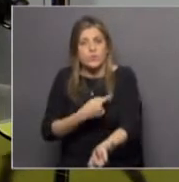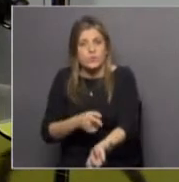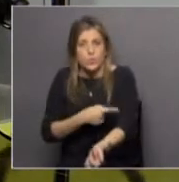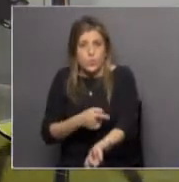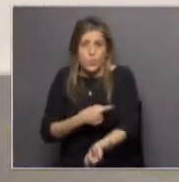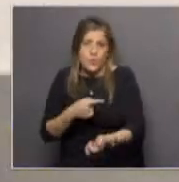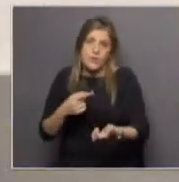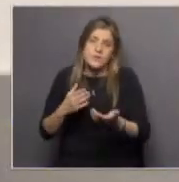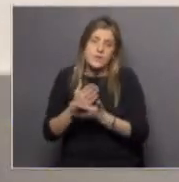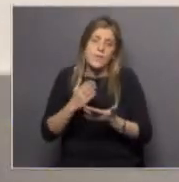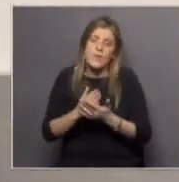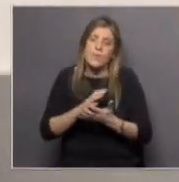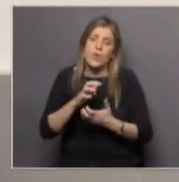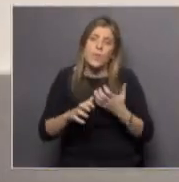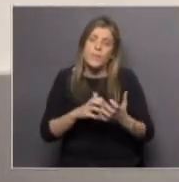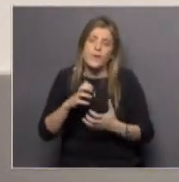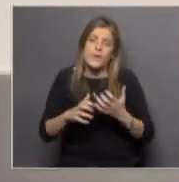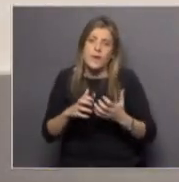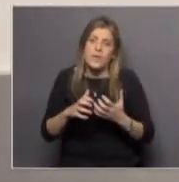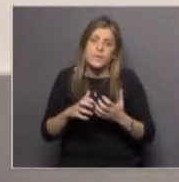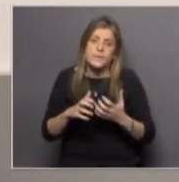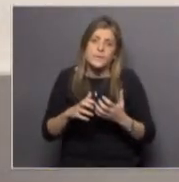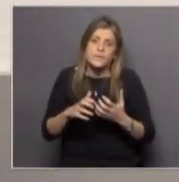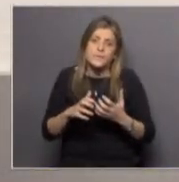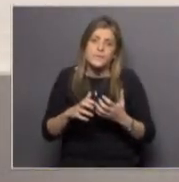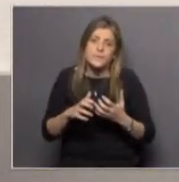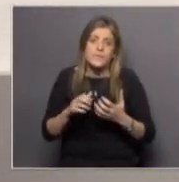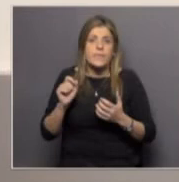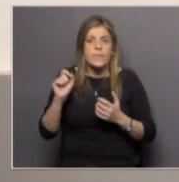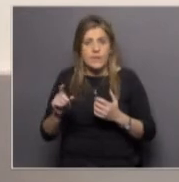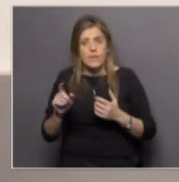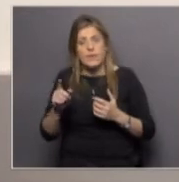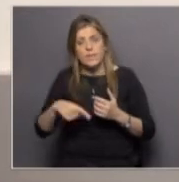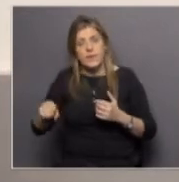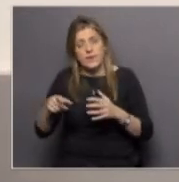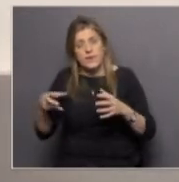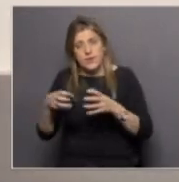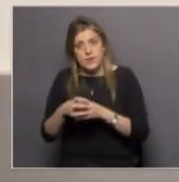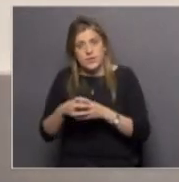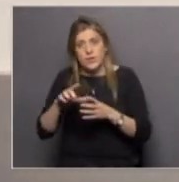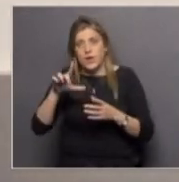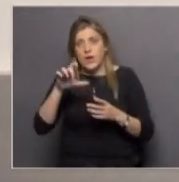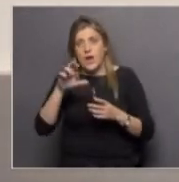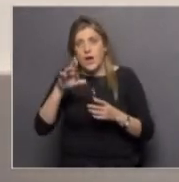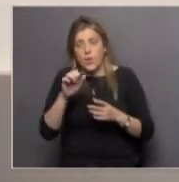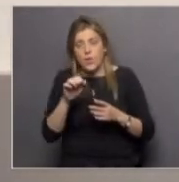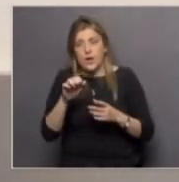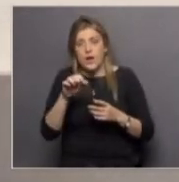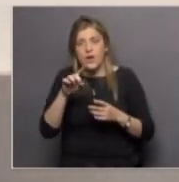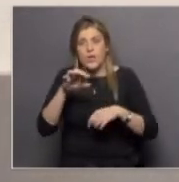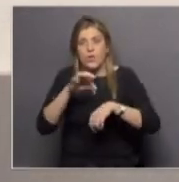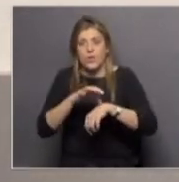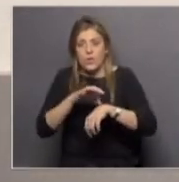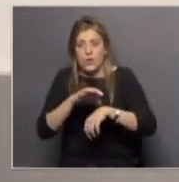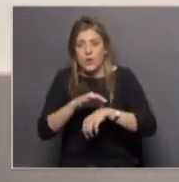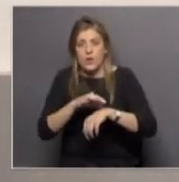es siempre complicado sí sí para ellos Laura nos Laura Jambi la doctora